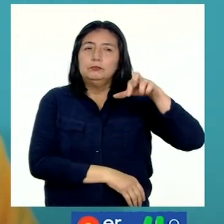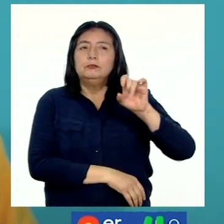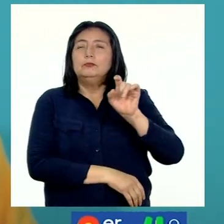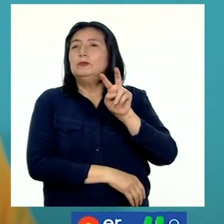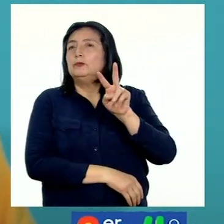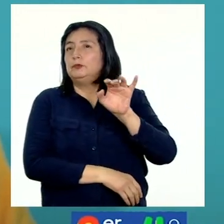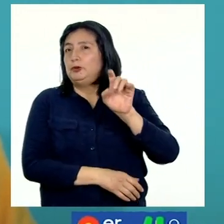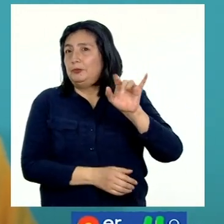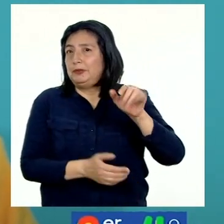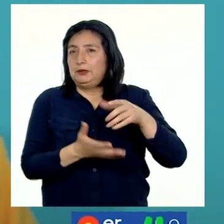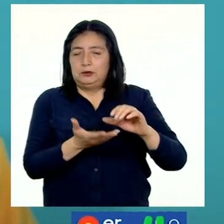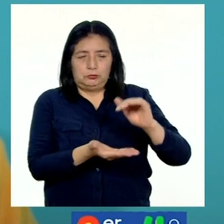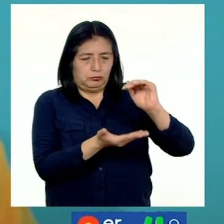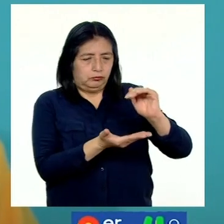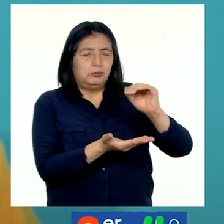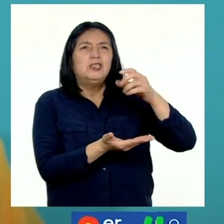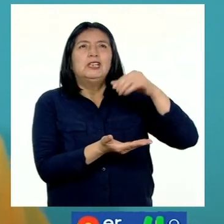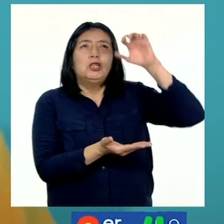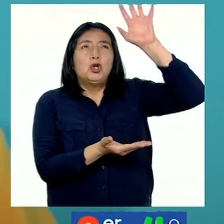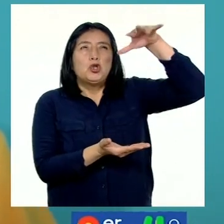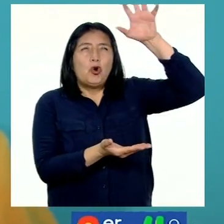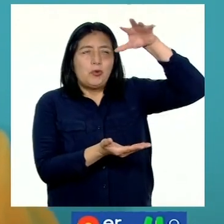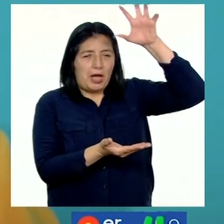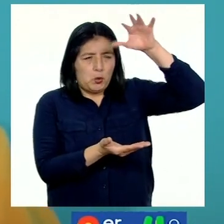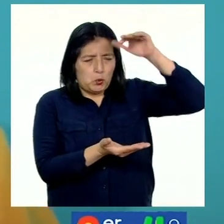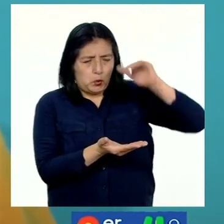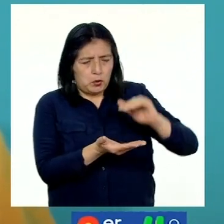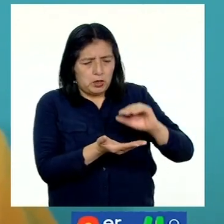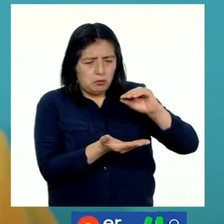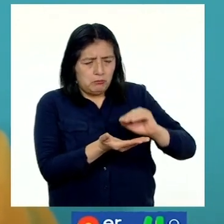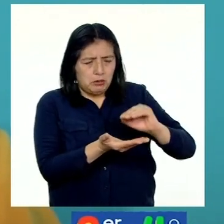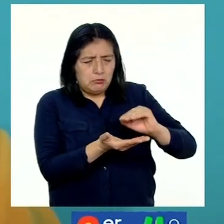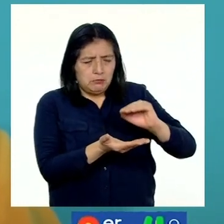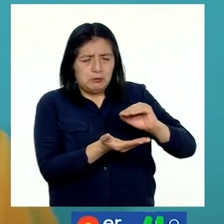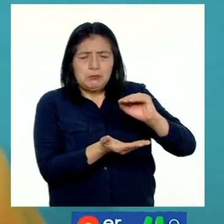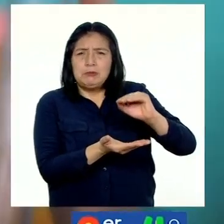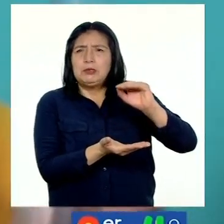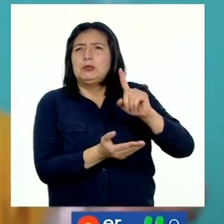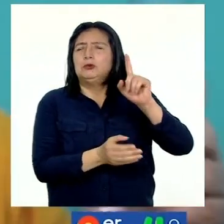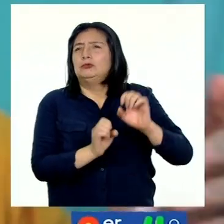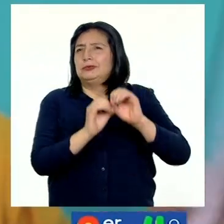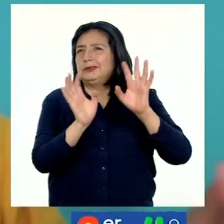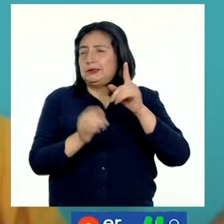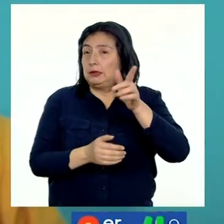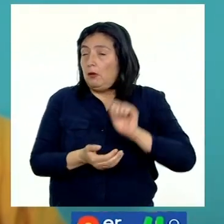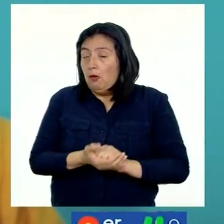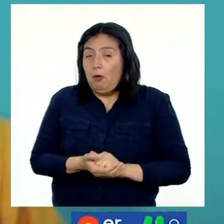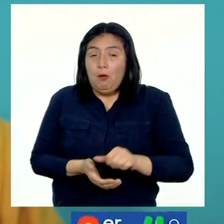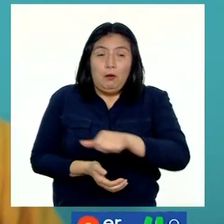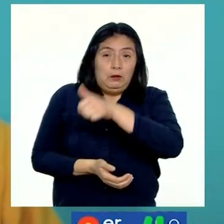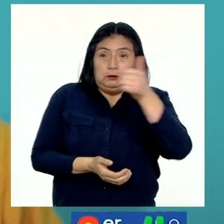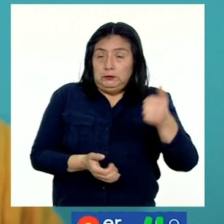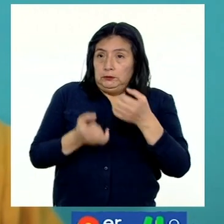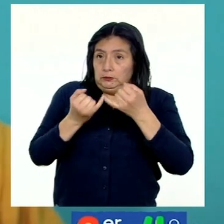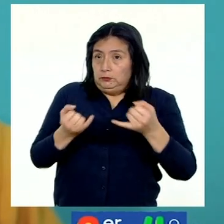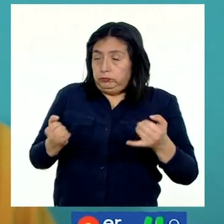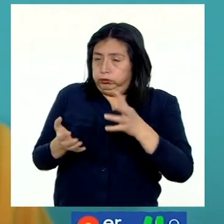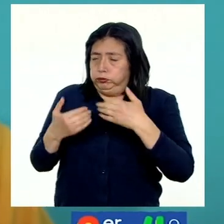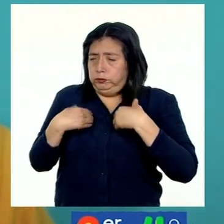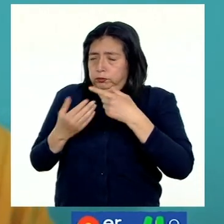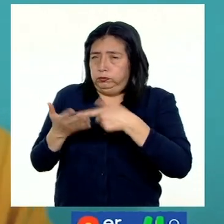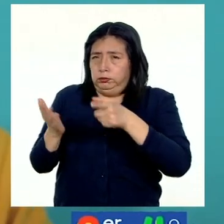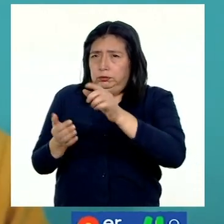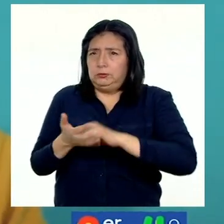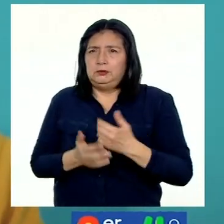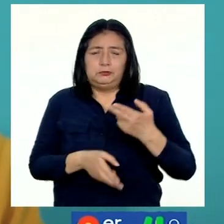mide la cantidad de lluvias acumuladas durante un día. Bien, otro instrumento que contamos